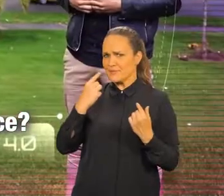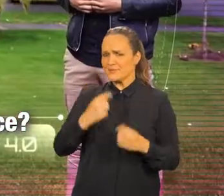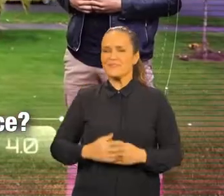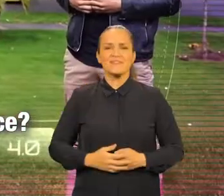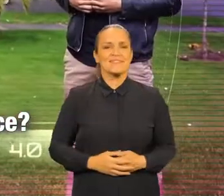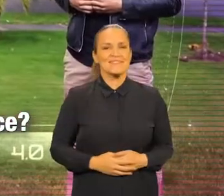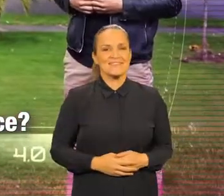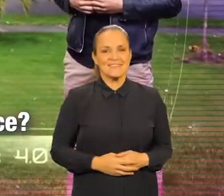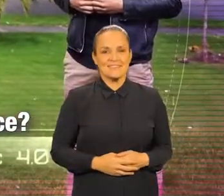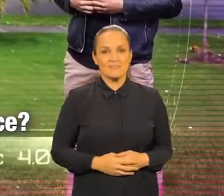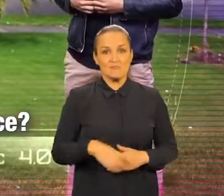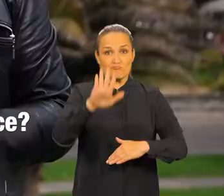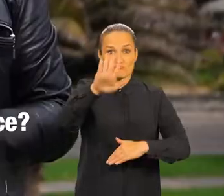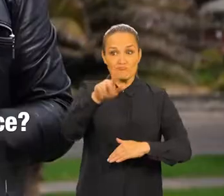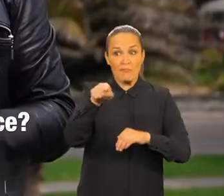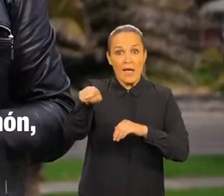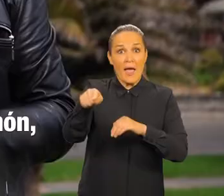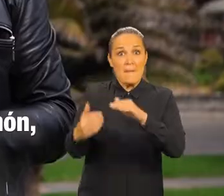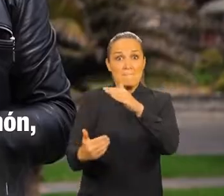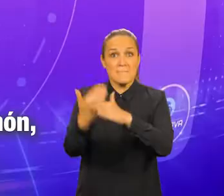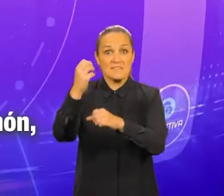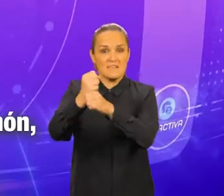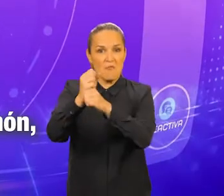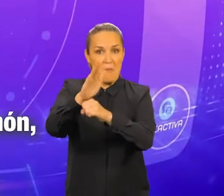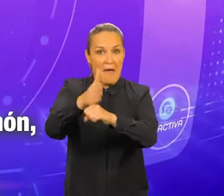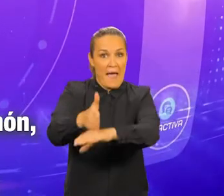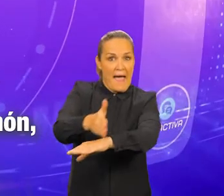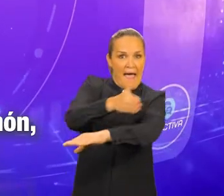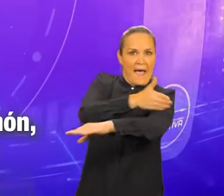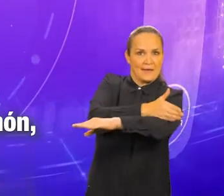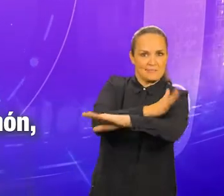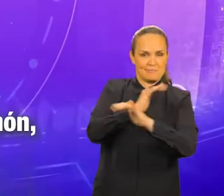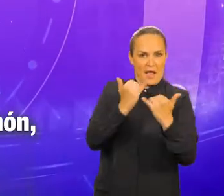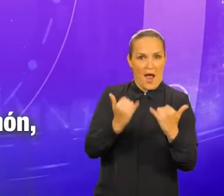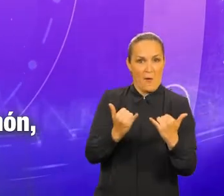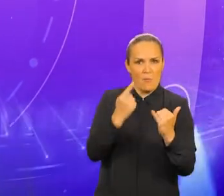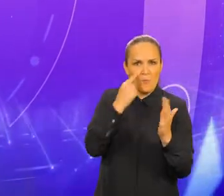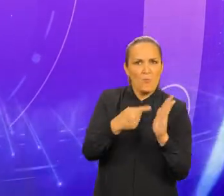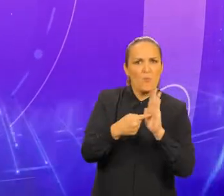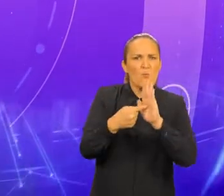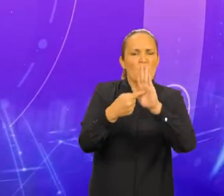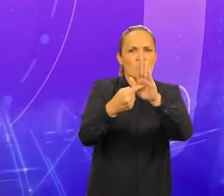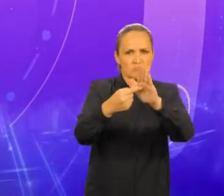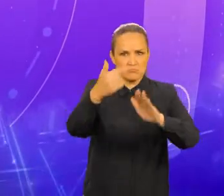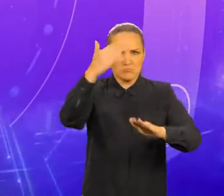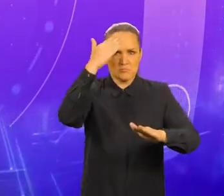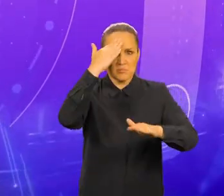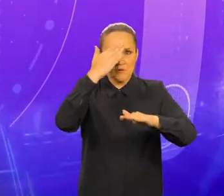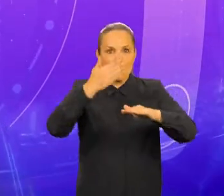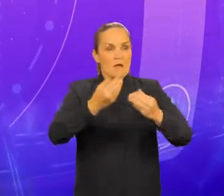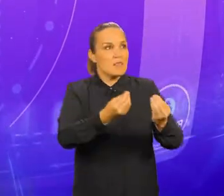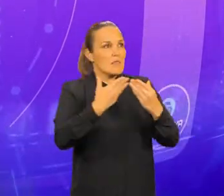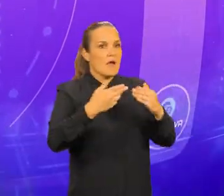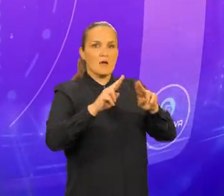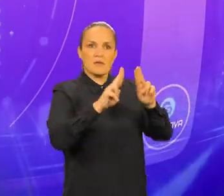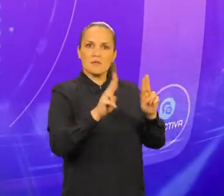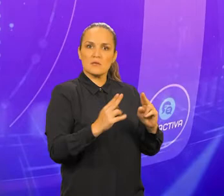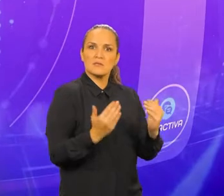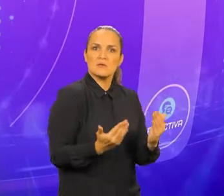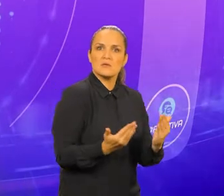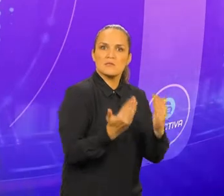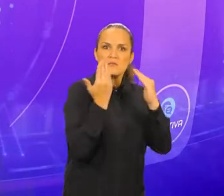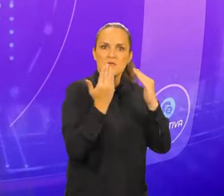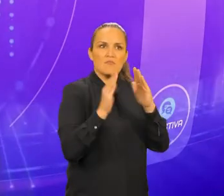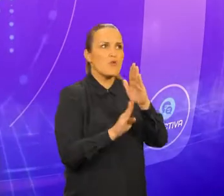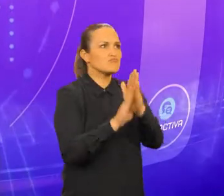¿Y eso cómo se hace? Antes de saber cómo será el trabajo de Simón, sigan conectados con nosotros y conozcan cómo el